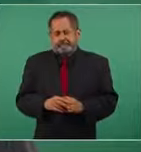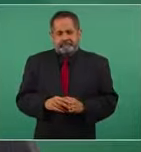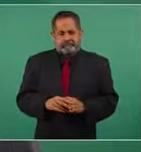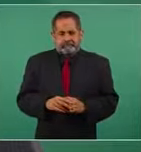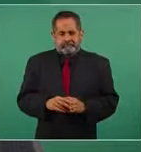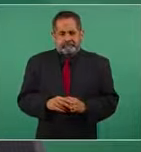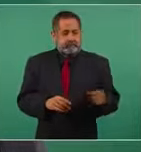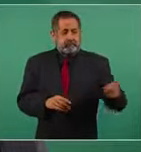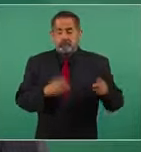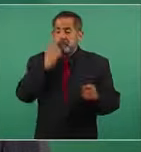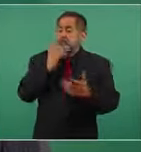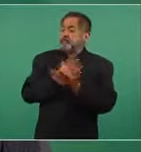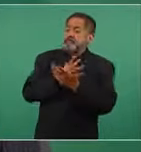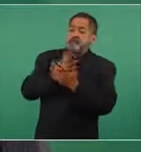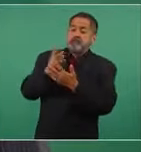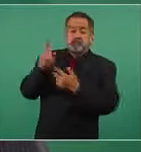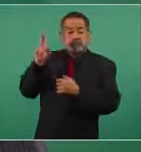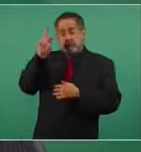magnificar,